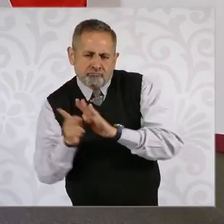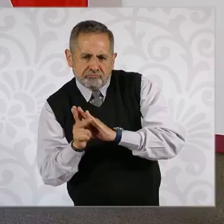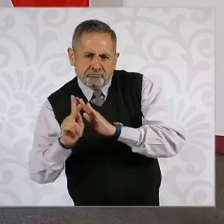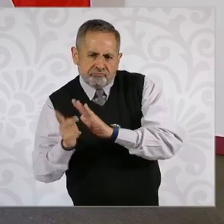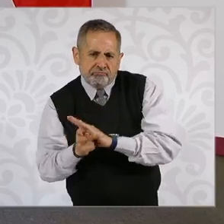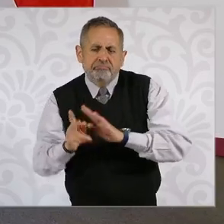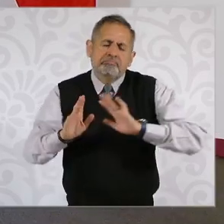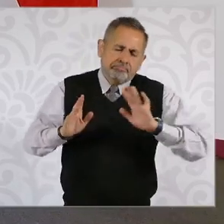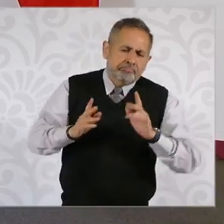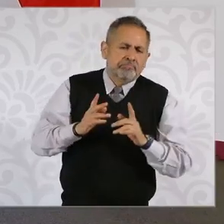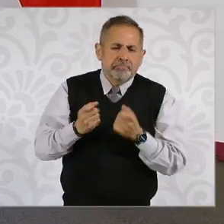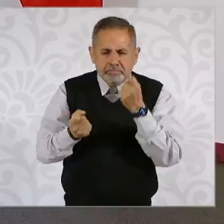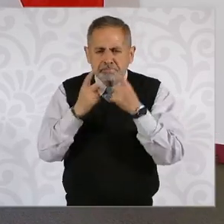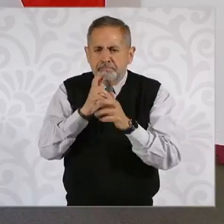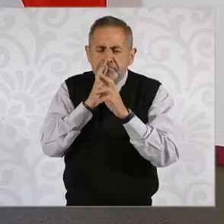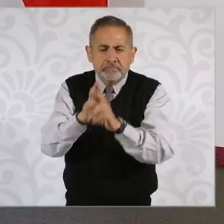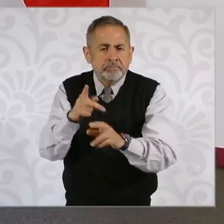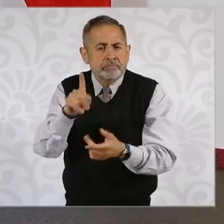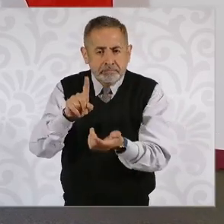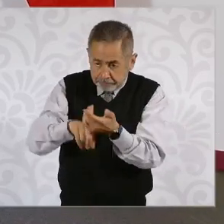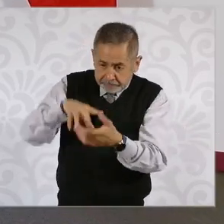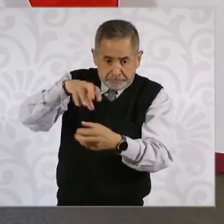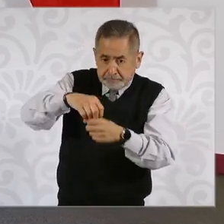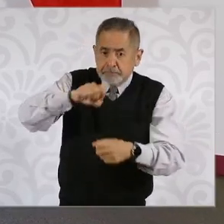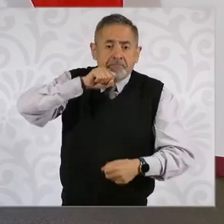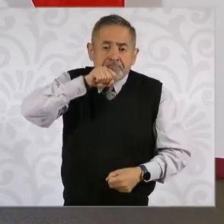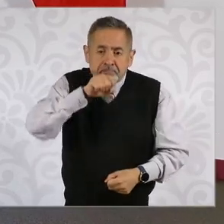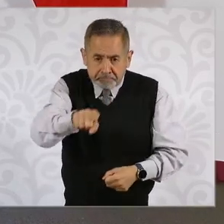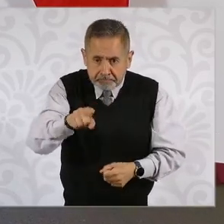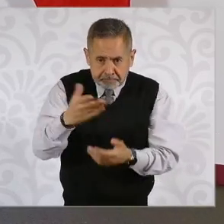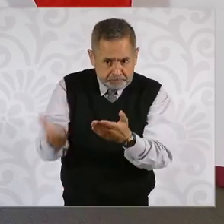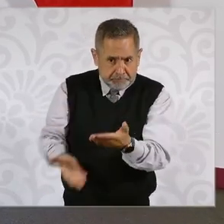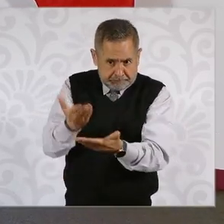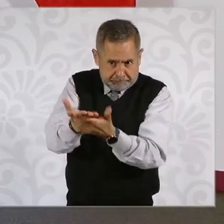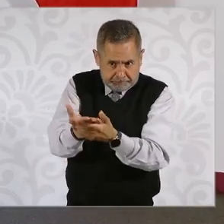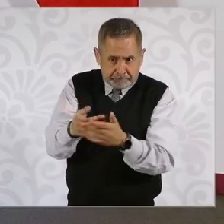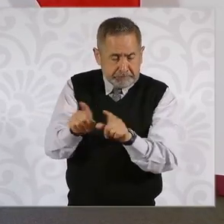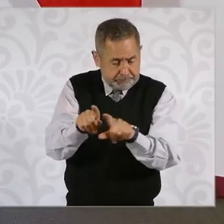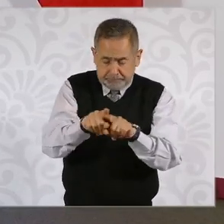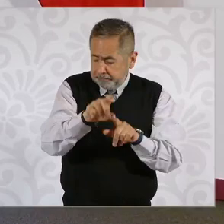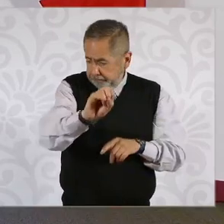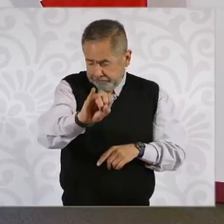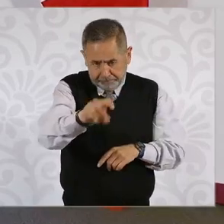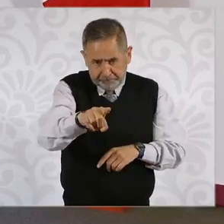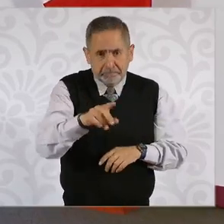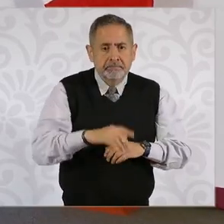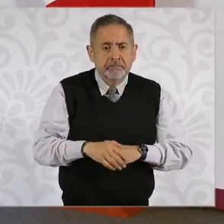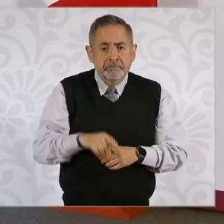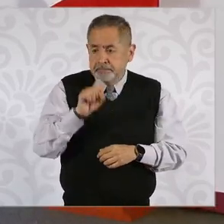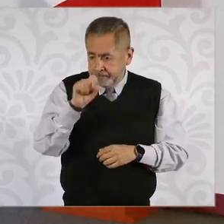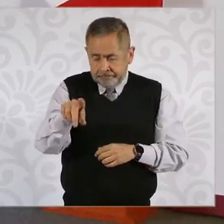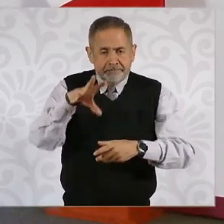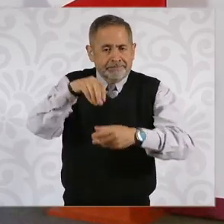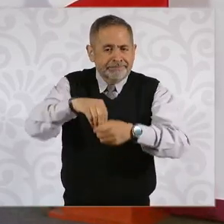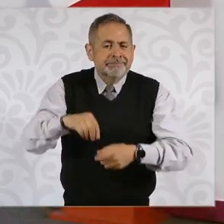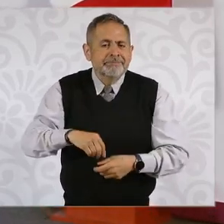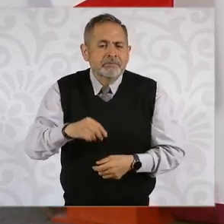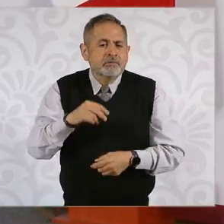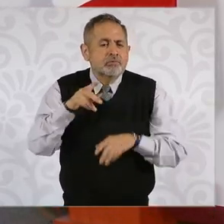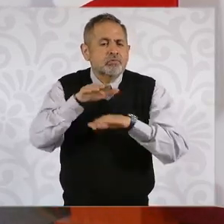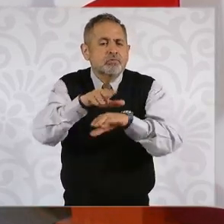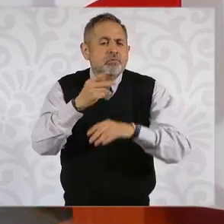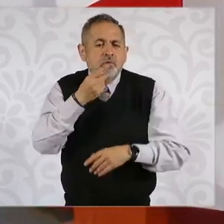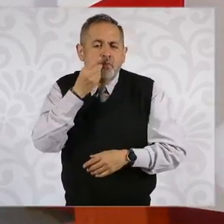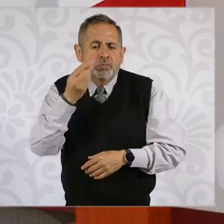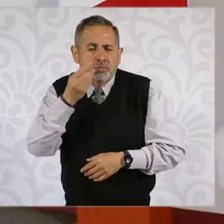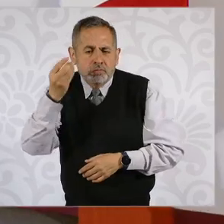están revisando, pero no cambian la esencia de lo que se presentó. Y ahí está la de vapeadores. Entonces,